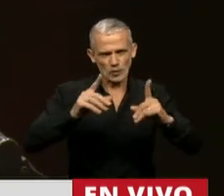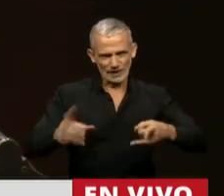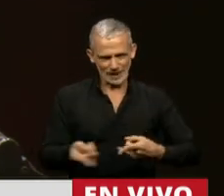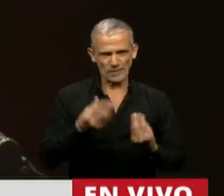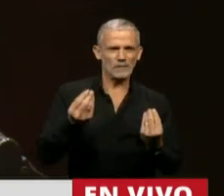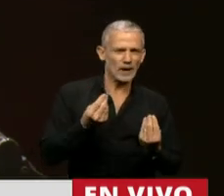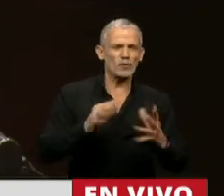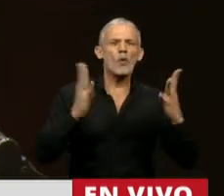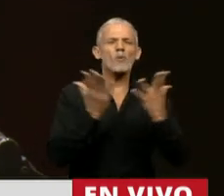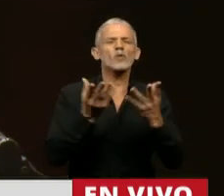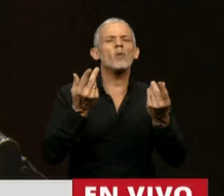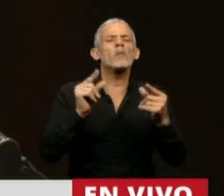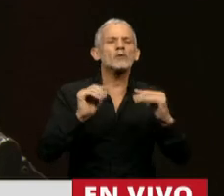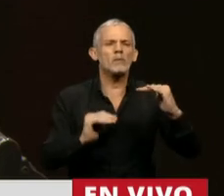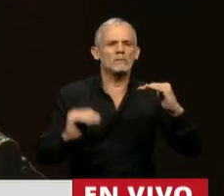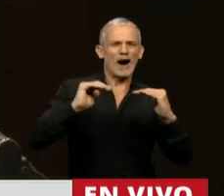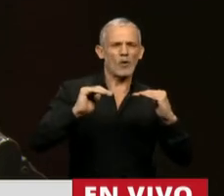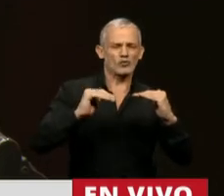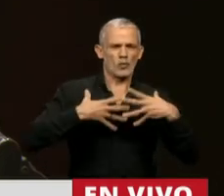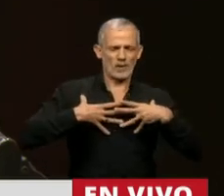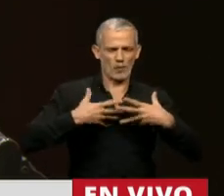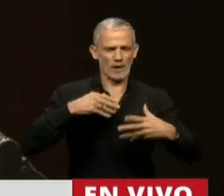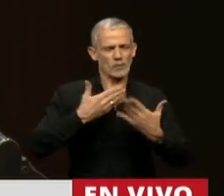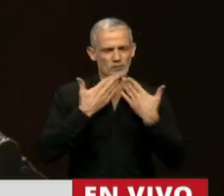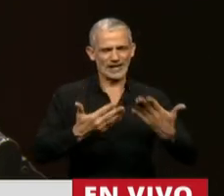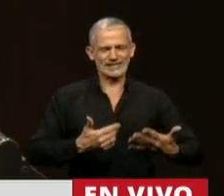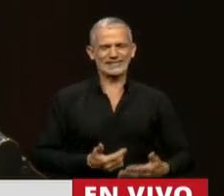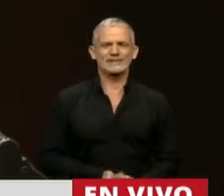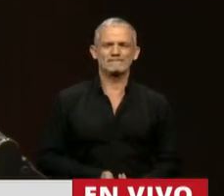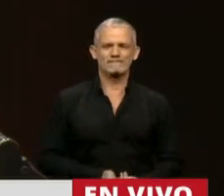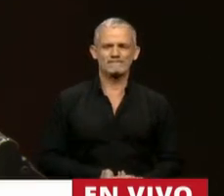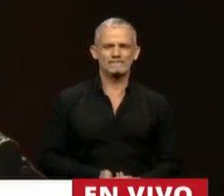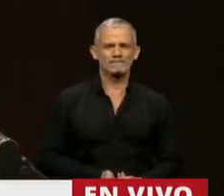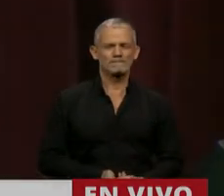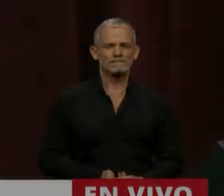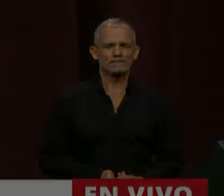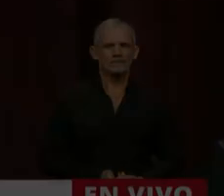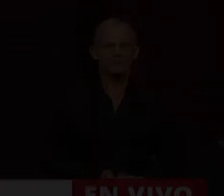poder hacer un mundo un poco más justo y más humano. Gracias, Presidente. Gracias, Diputada.